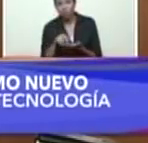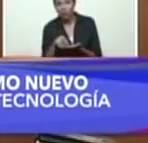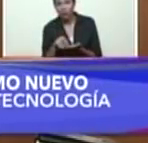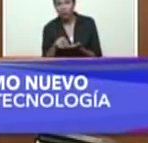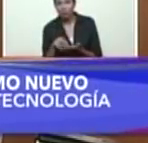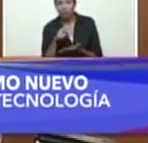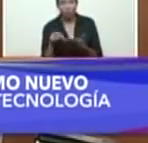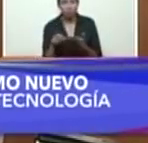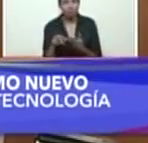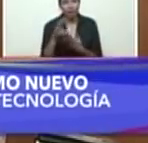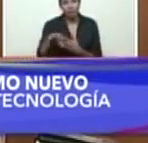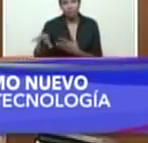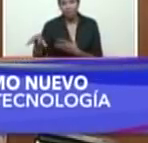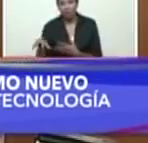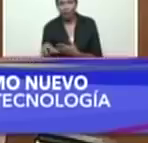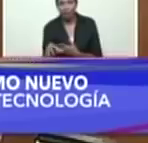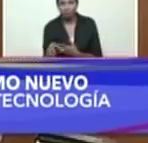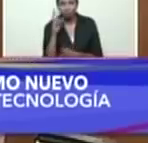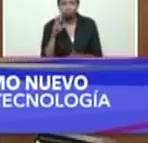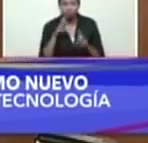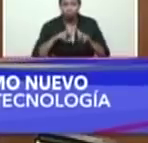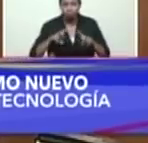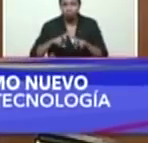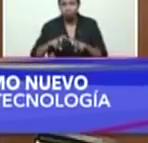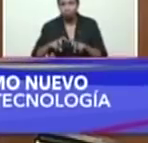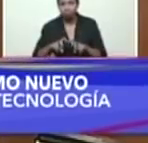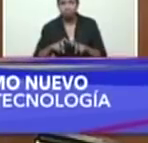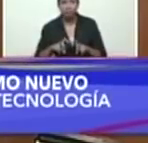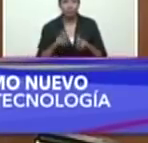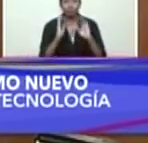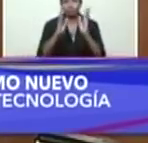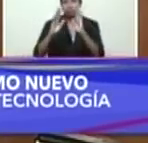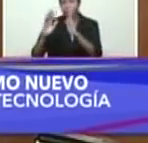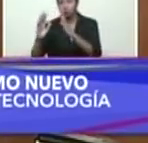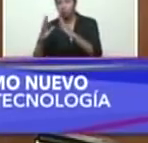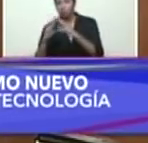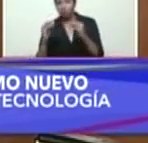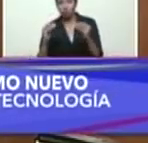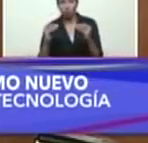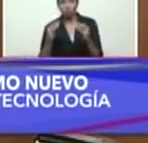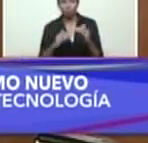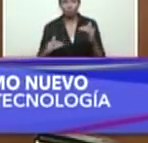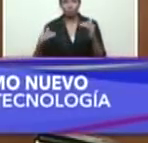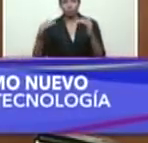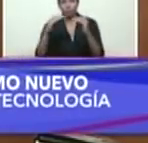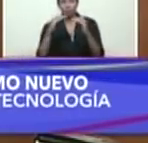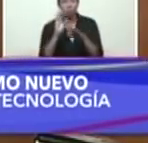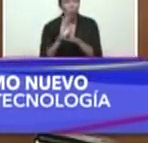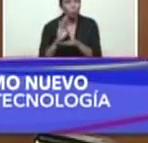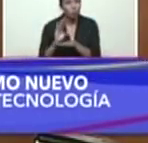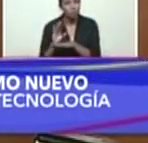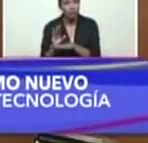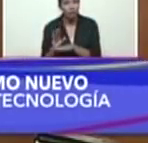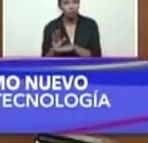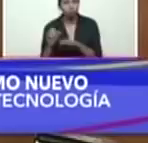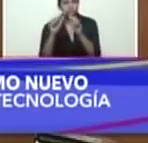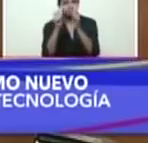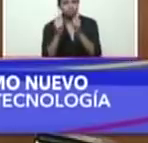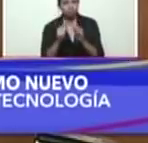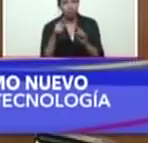estadales locales de distribución y de estabilización y de cuidado del sistema eléctrico